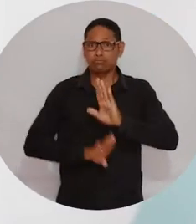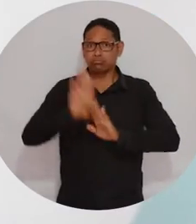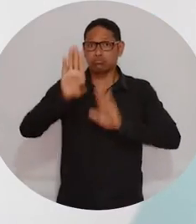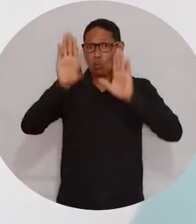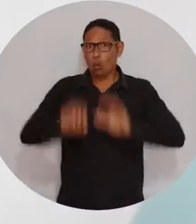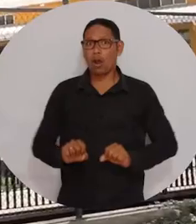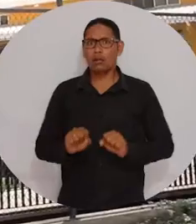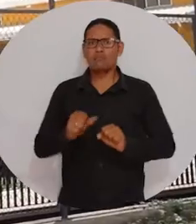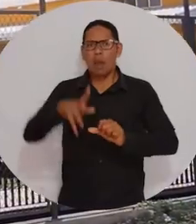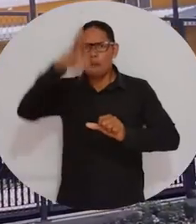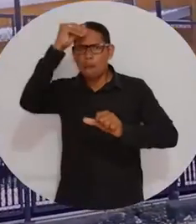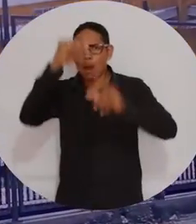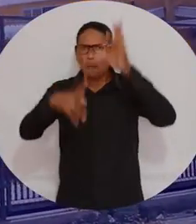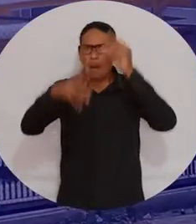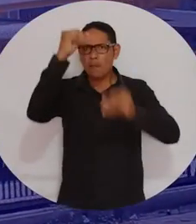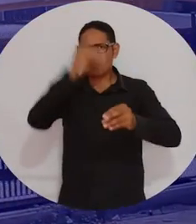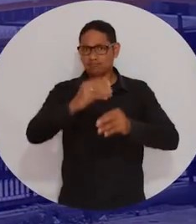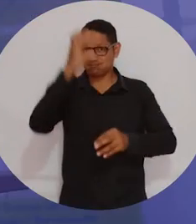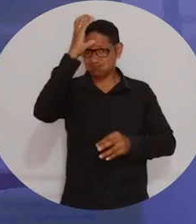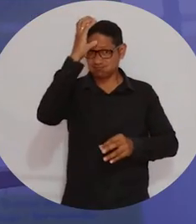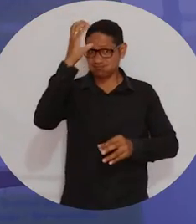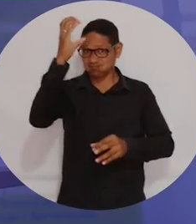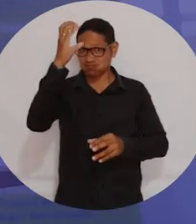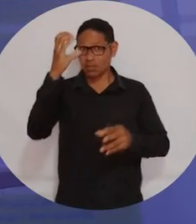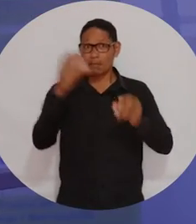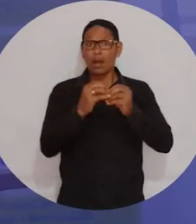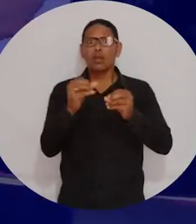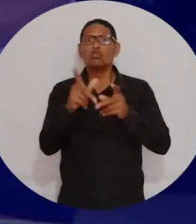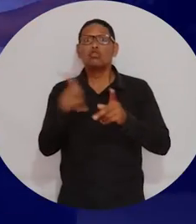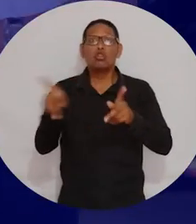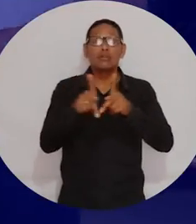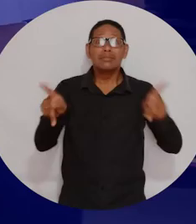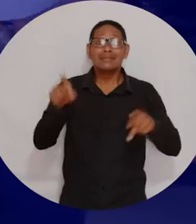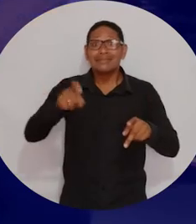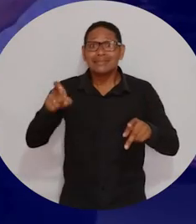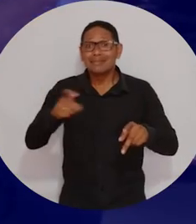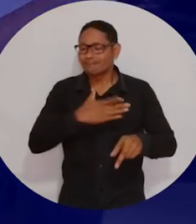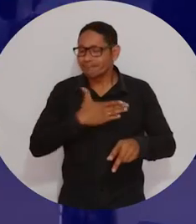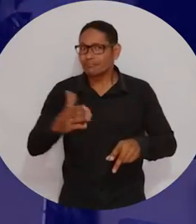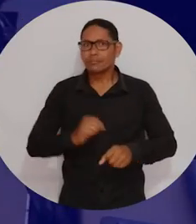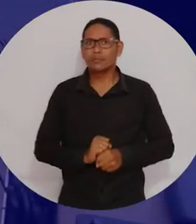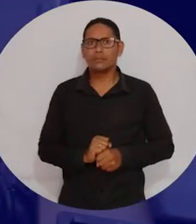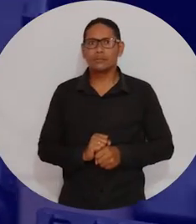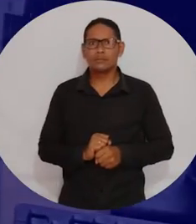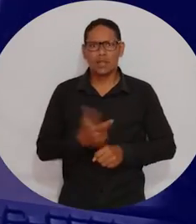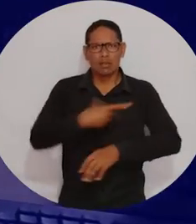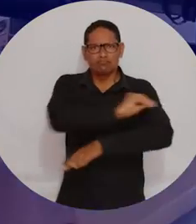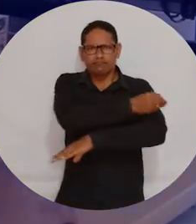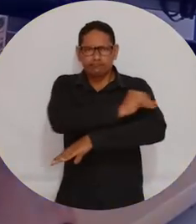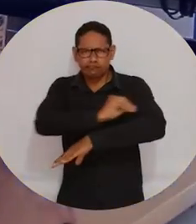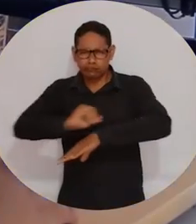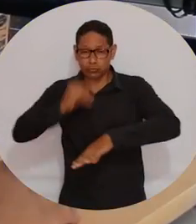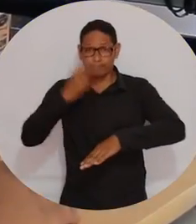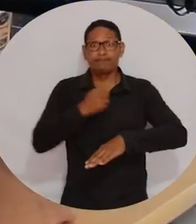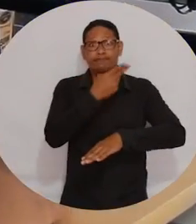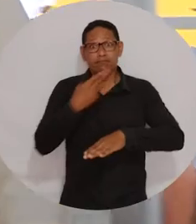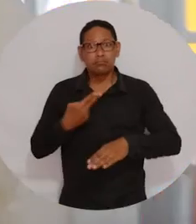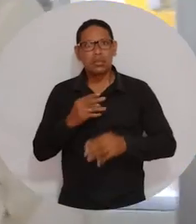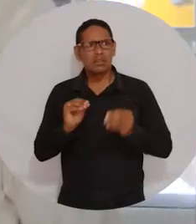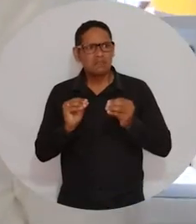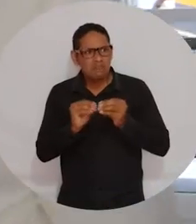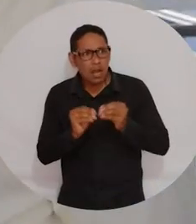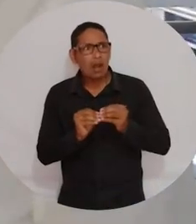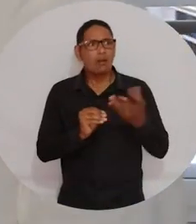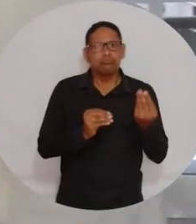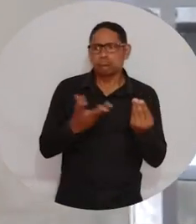Esto me ayudaría mucho a adquirir conocimientos y a todas las personas que lo necesiten. Fruto de una gestión comprometida y las buenas